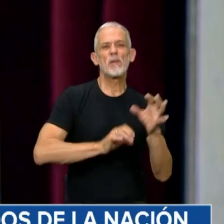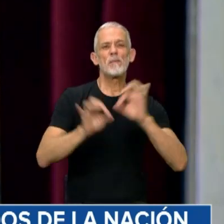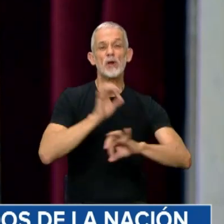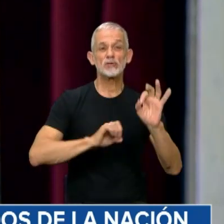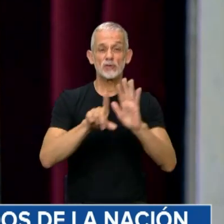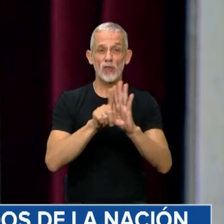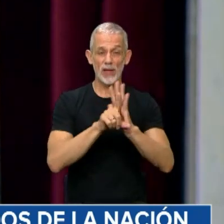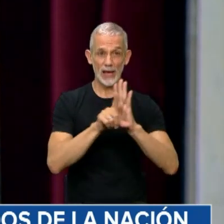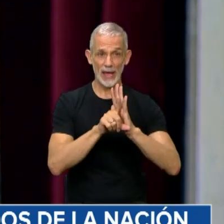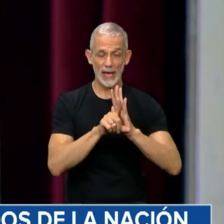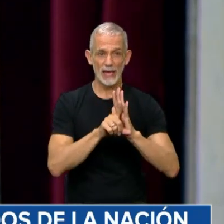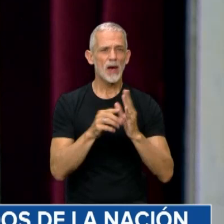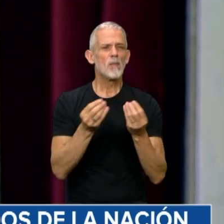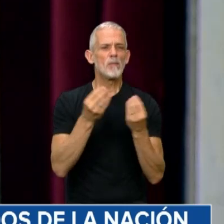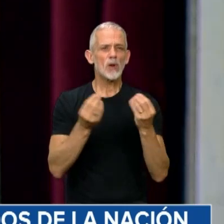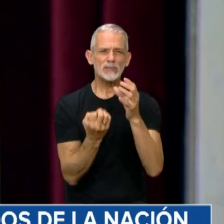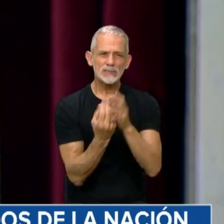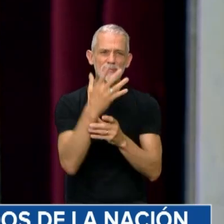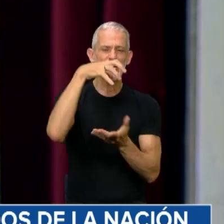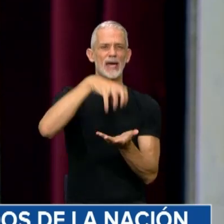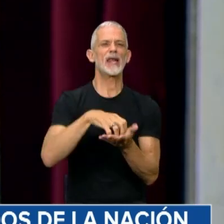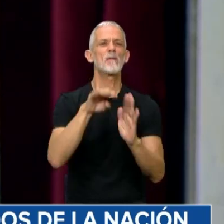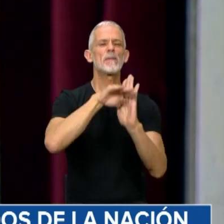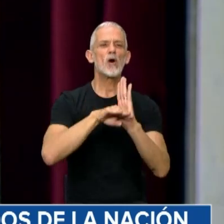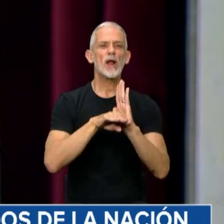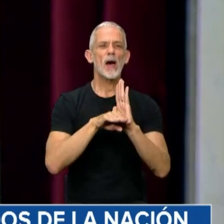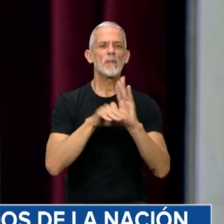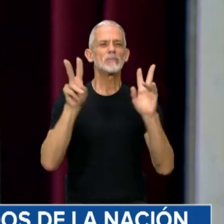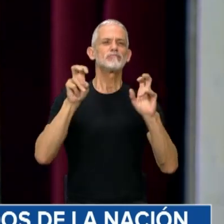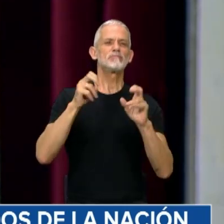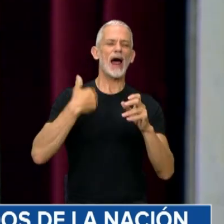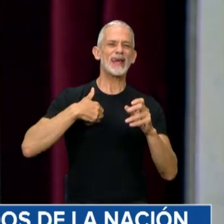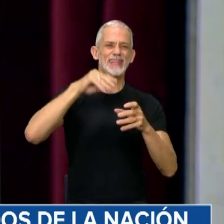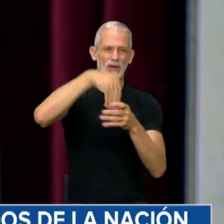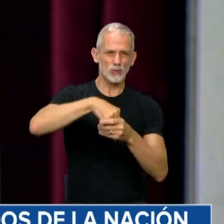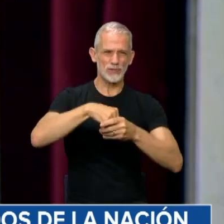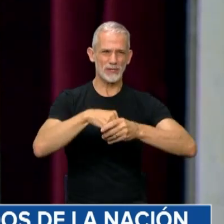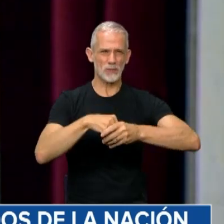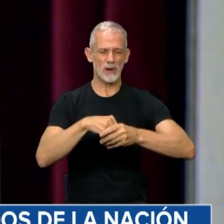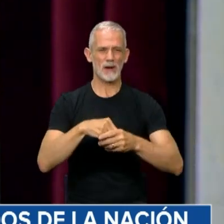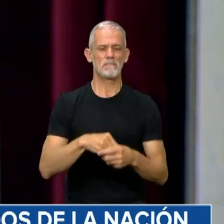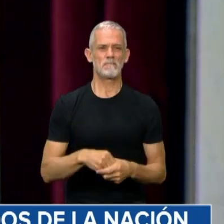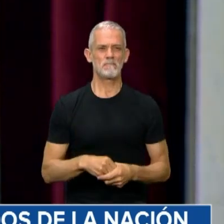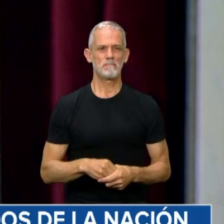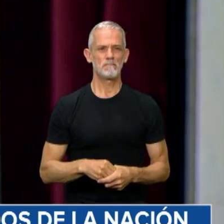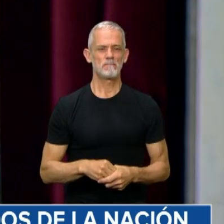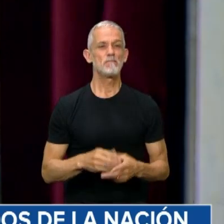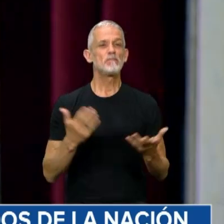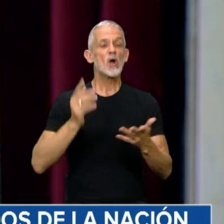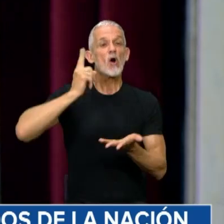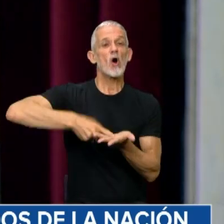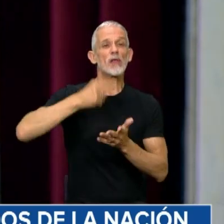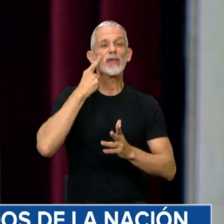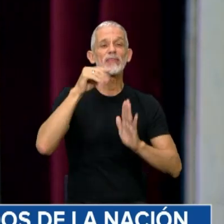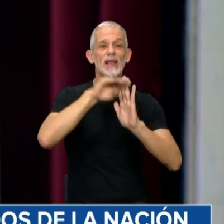el proyecto de ley por el que se crea el programa Argentina Inclusiva. Orden